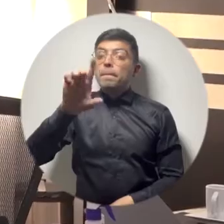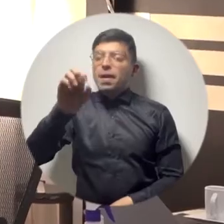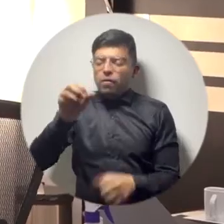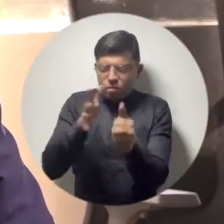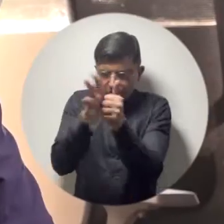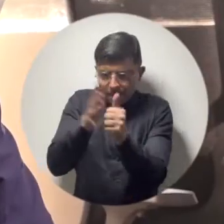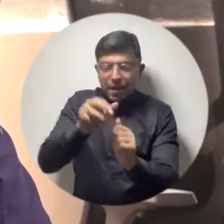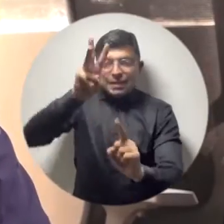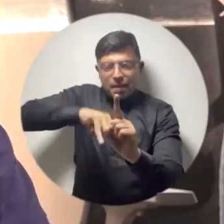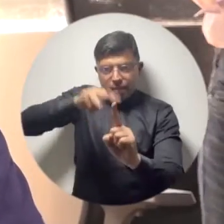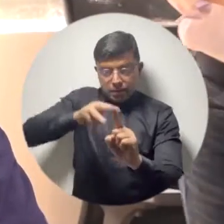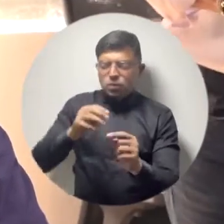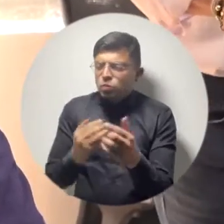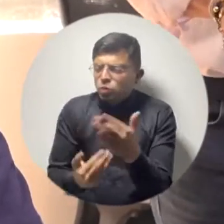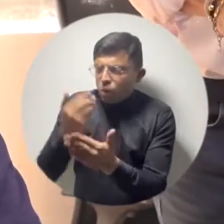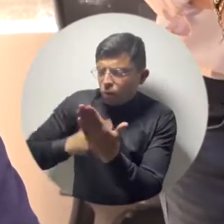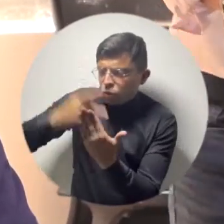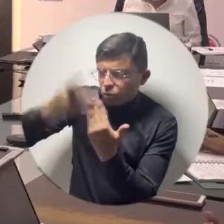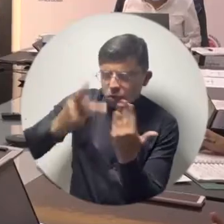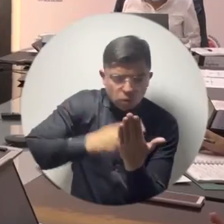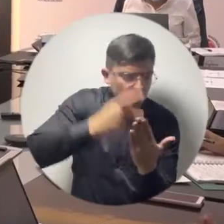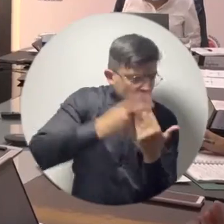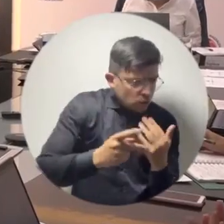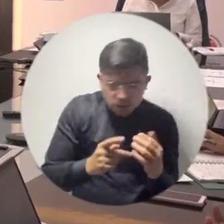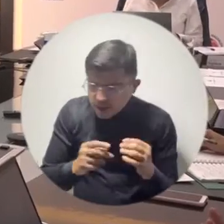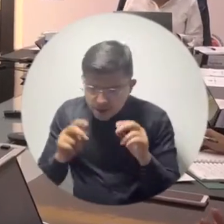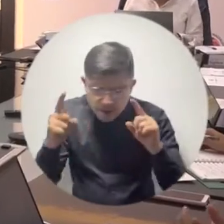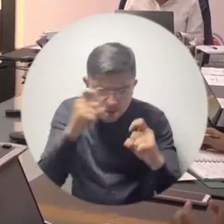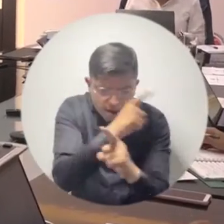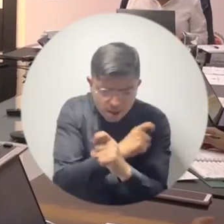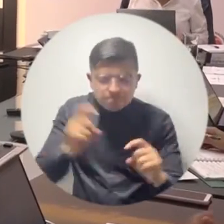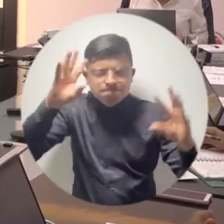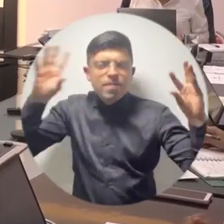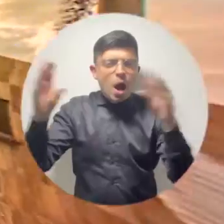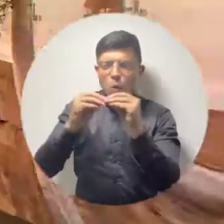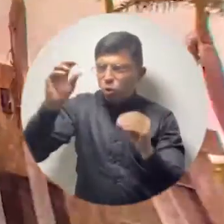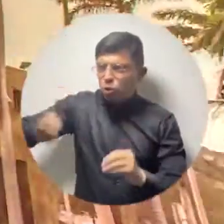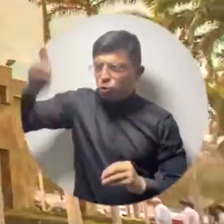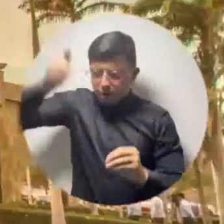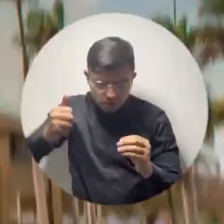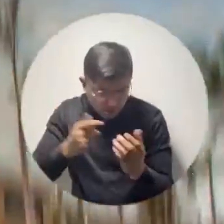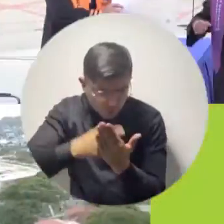presentó un informe trimestral y se estudiaron nuevos proyectos de acuerdo superior.